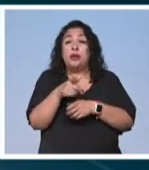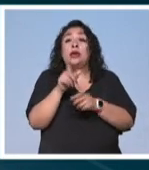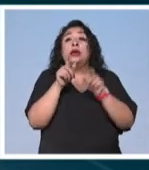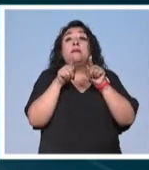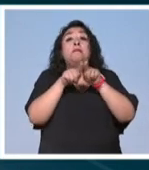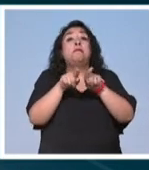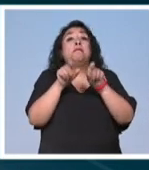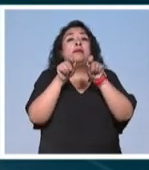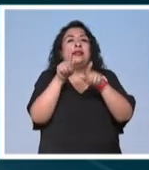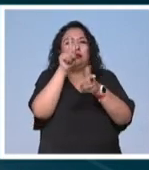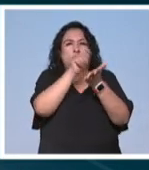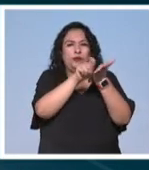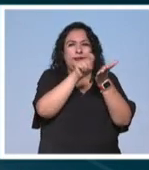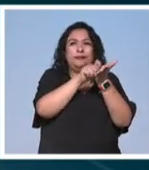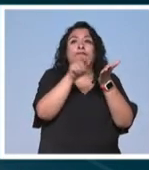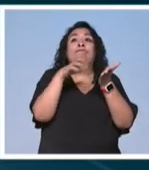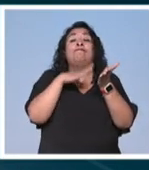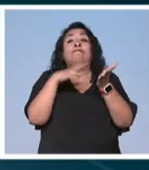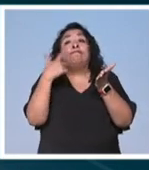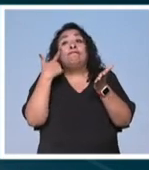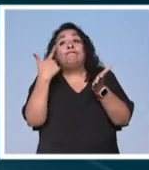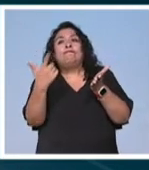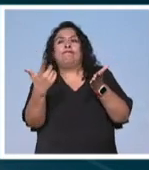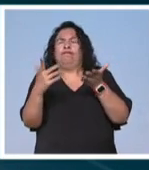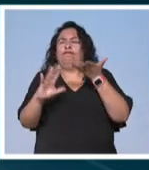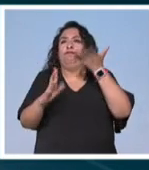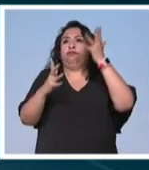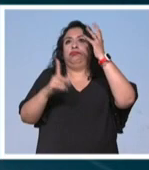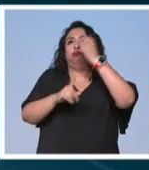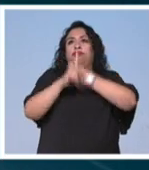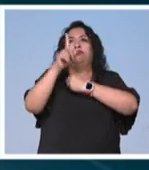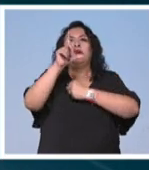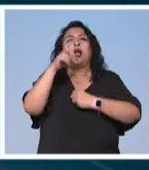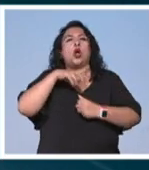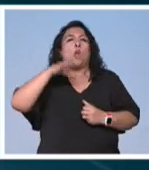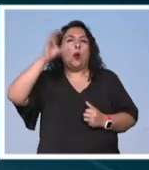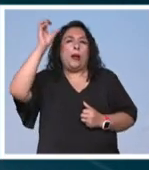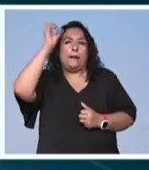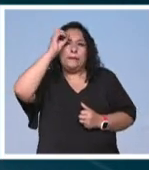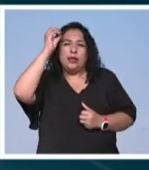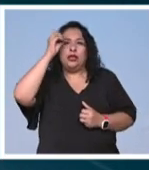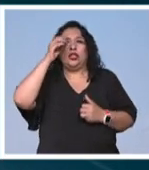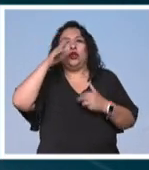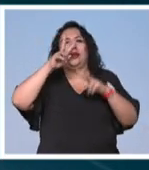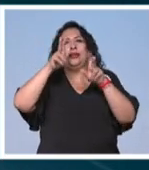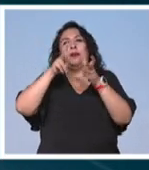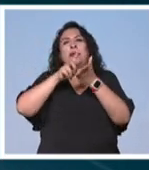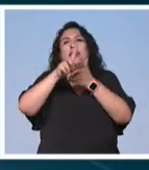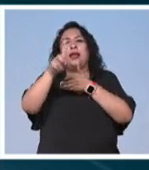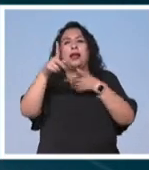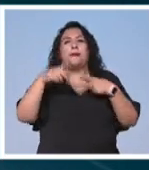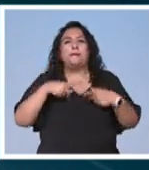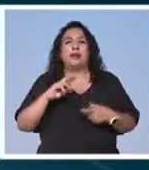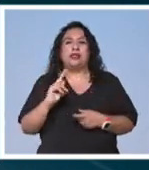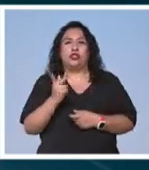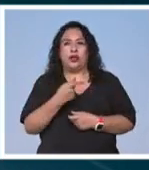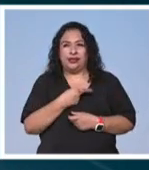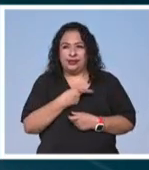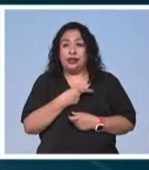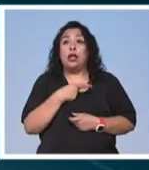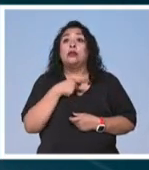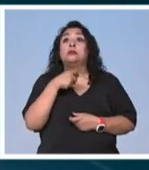la par de su labor literaria se ha encontrado en medio de controversias debido a sus opiniones sobre los derechos de las personas transgénero